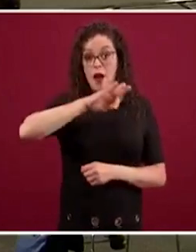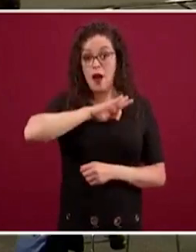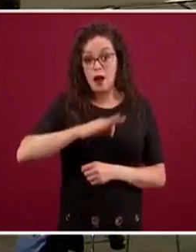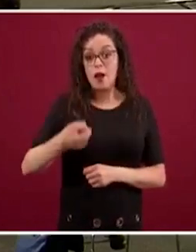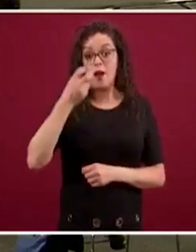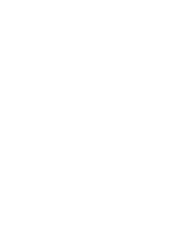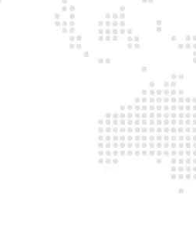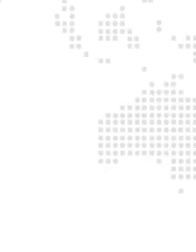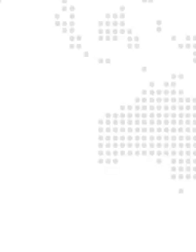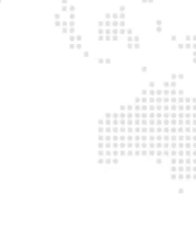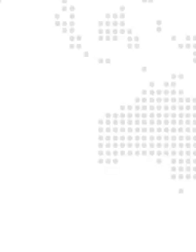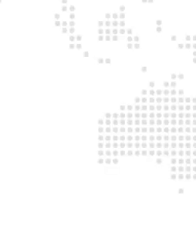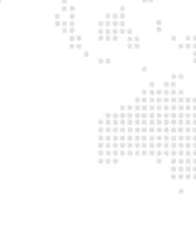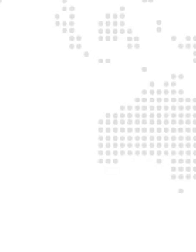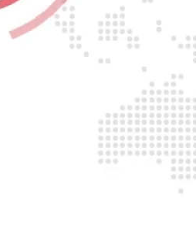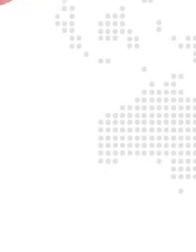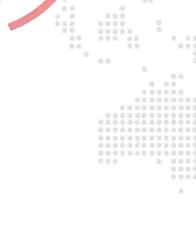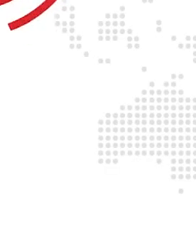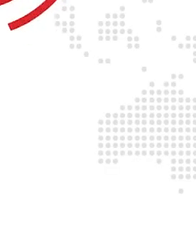incidencia.